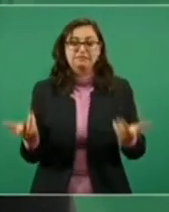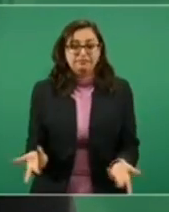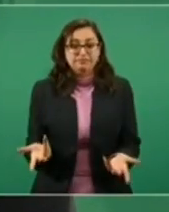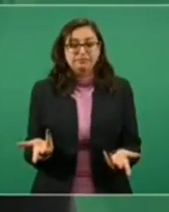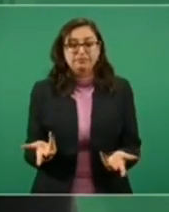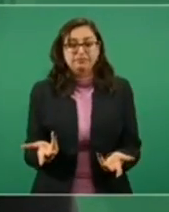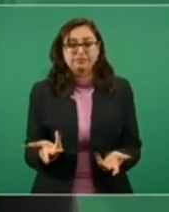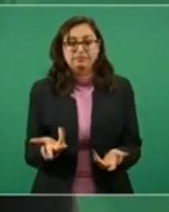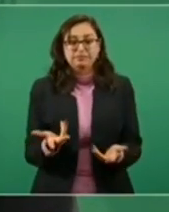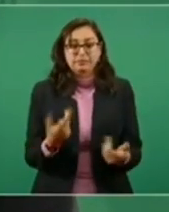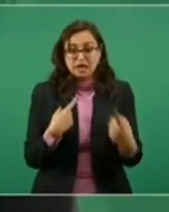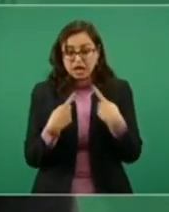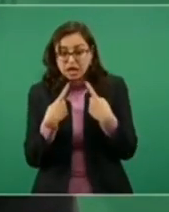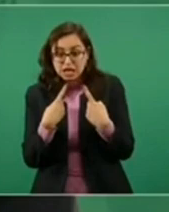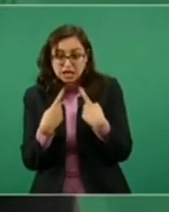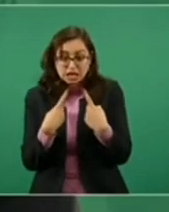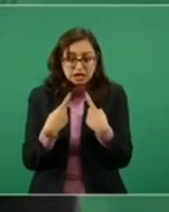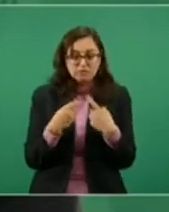concertaciones,